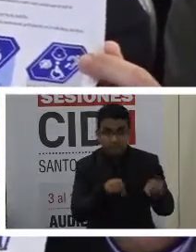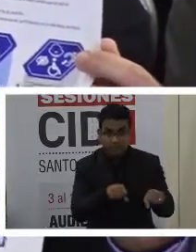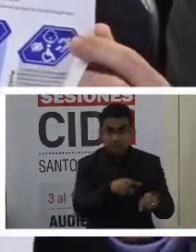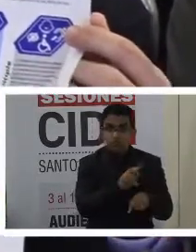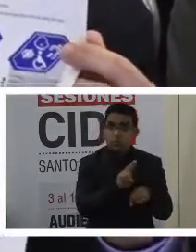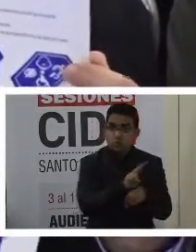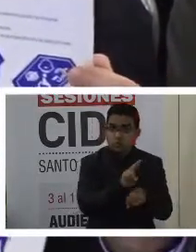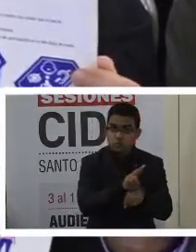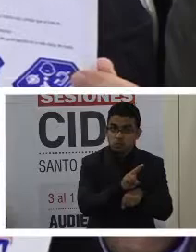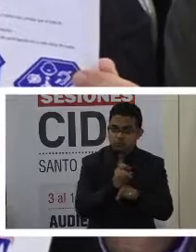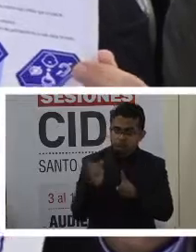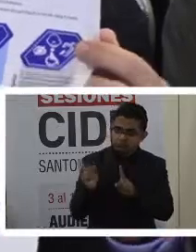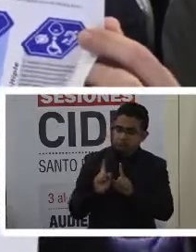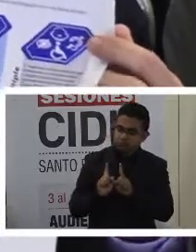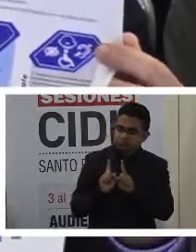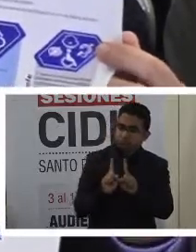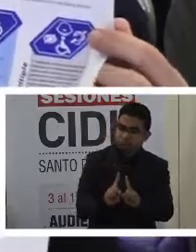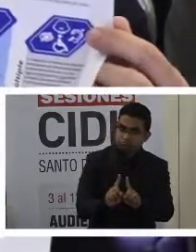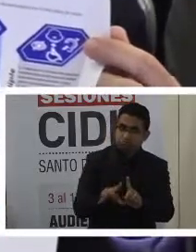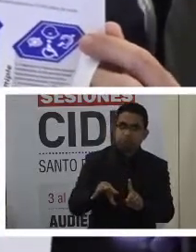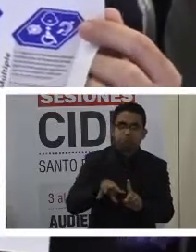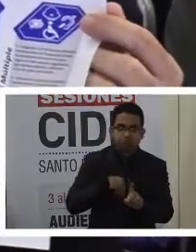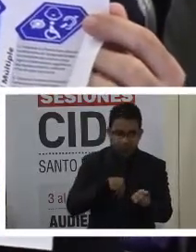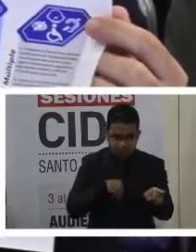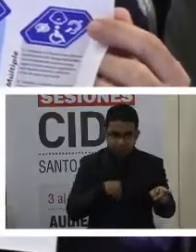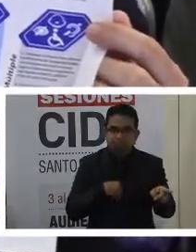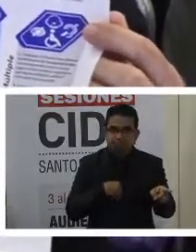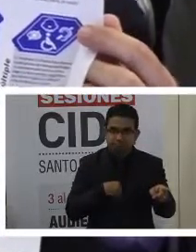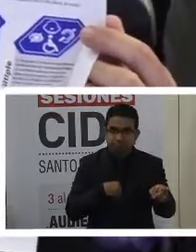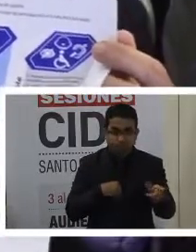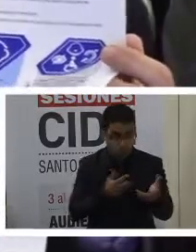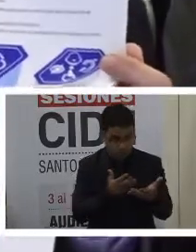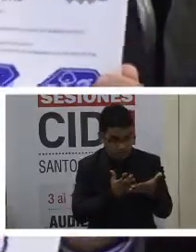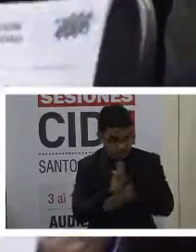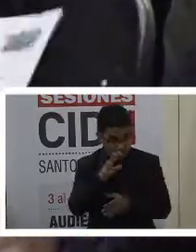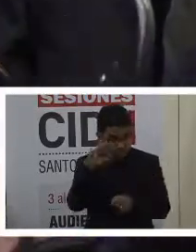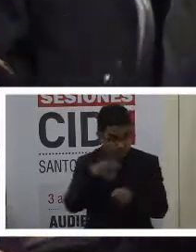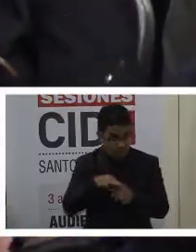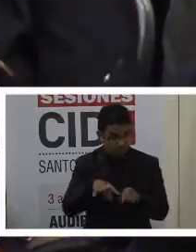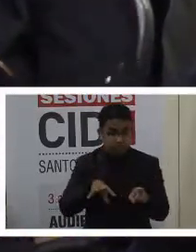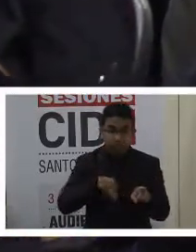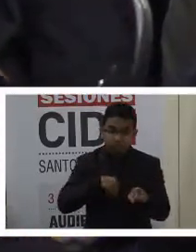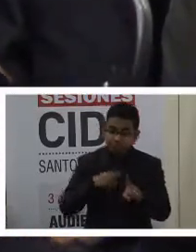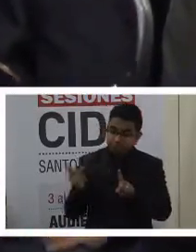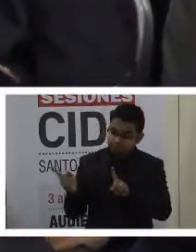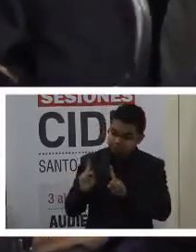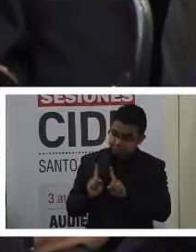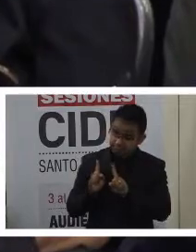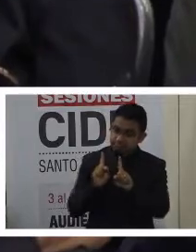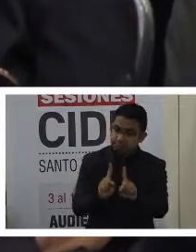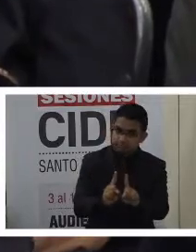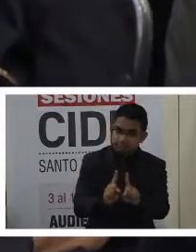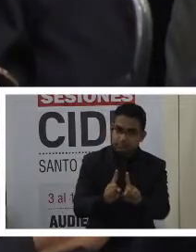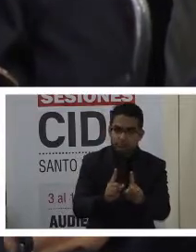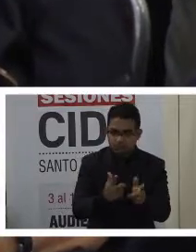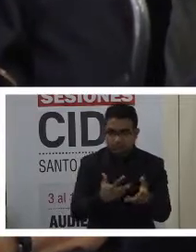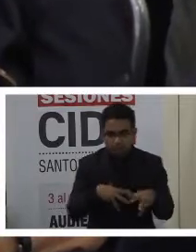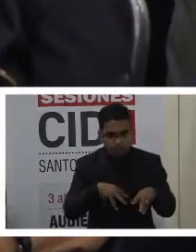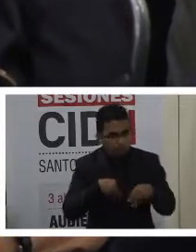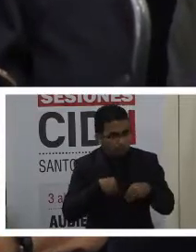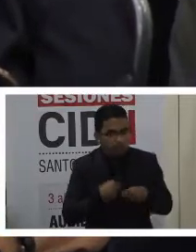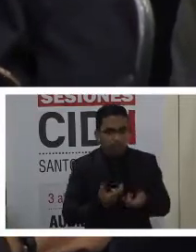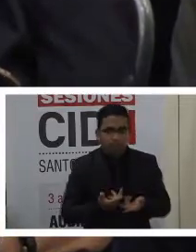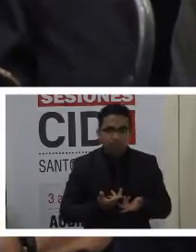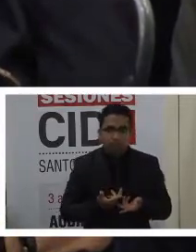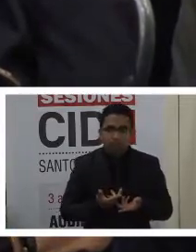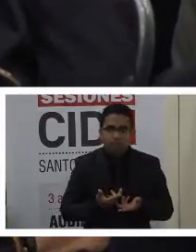uso de un acompañante para ejercer el derecho al voto. Es decir, son solamente una muestra, esto se lo vamos a dejar